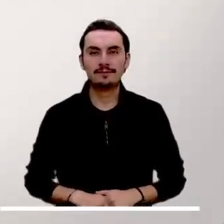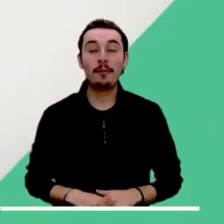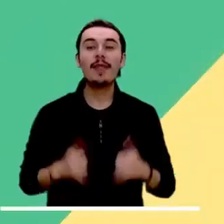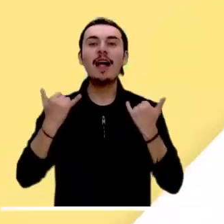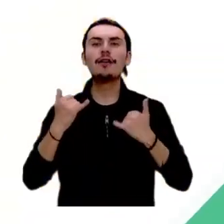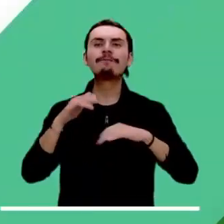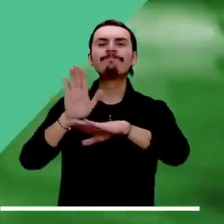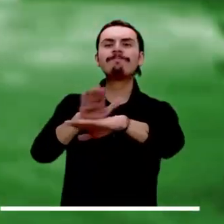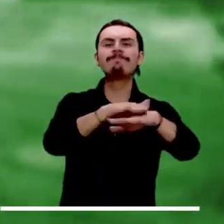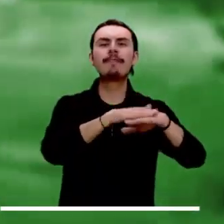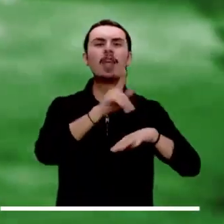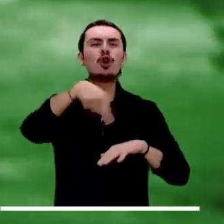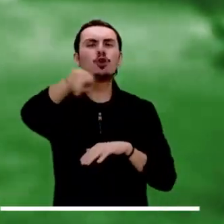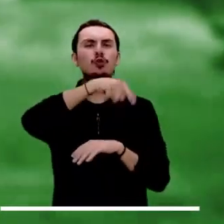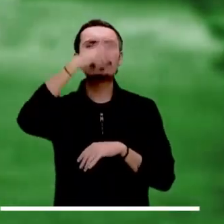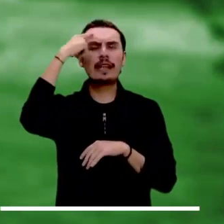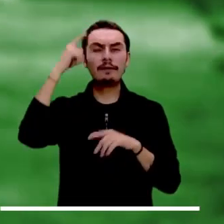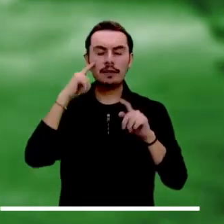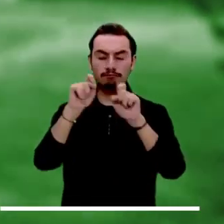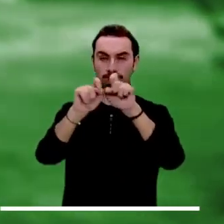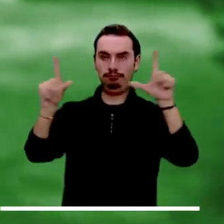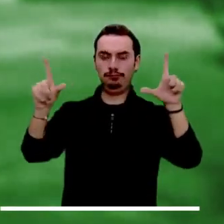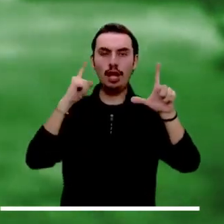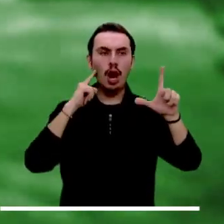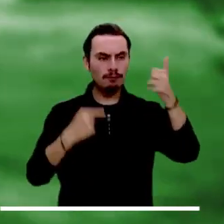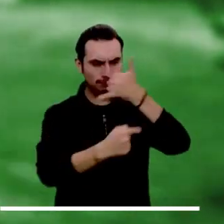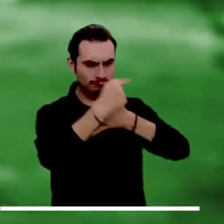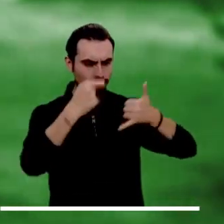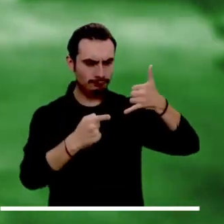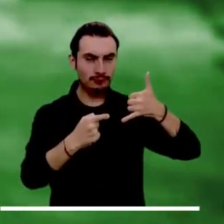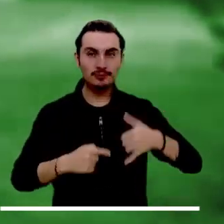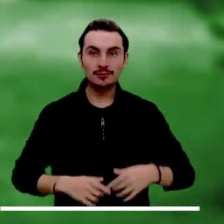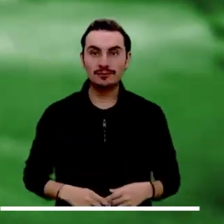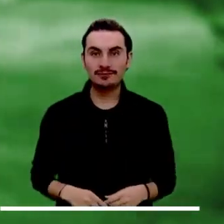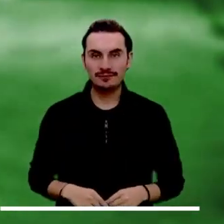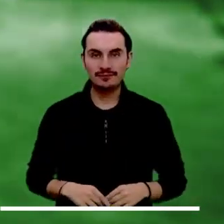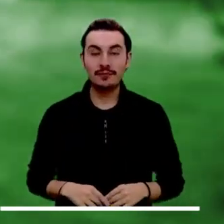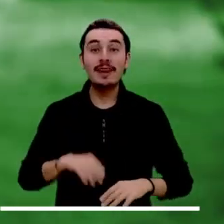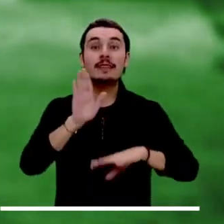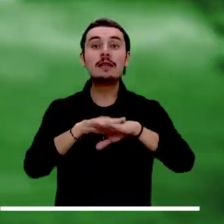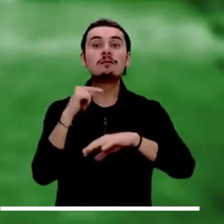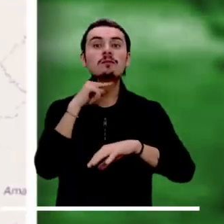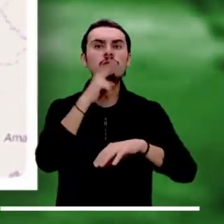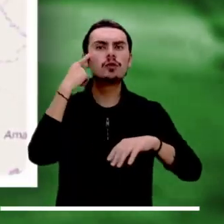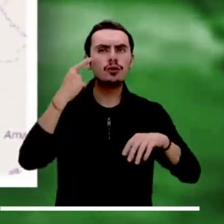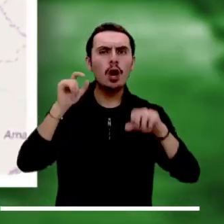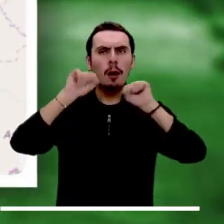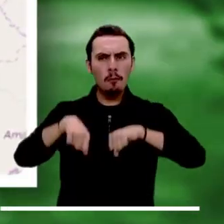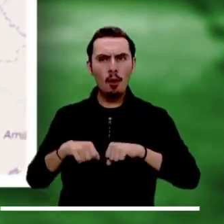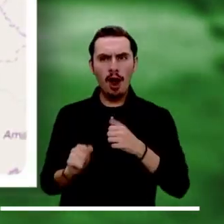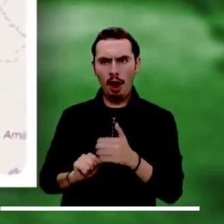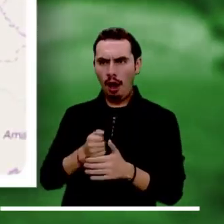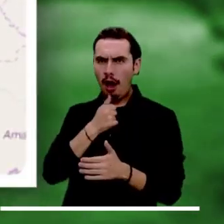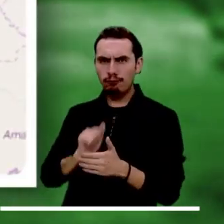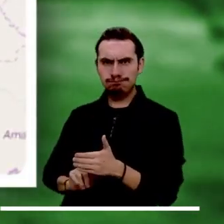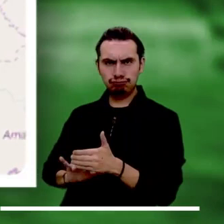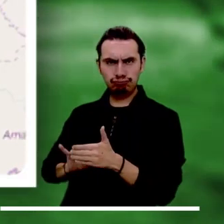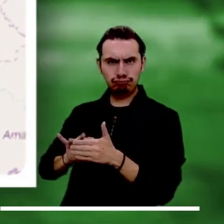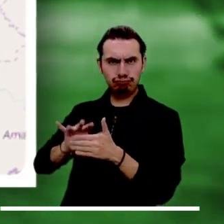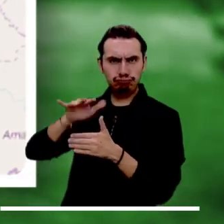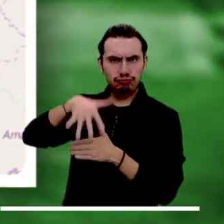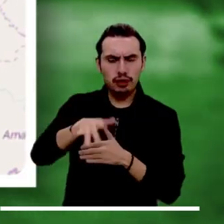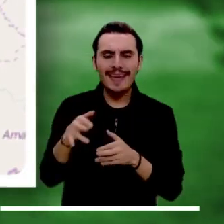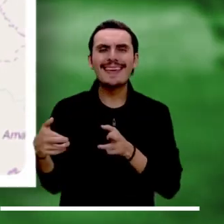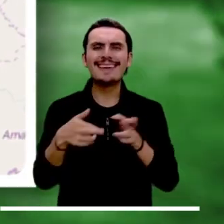En este apartado los invitamos a conocer las alertas activas en todo el país. Alerta roja por probabilidad de